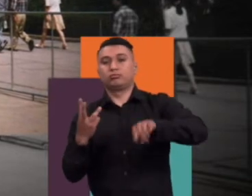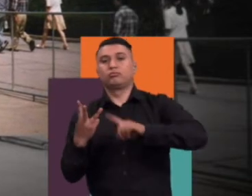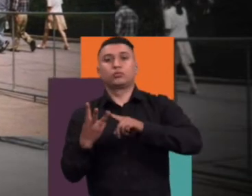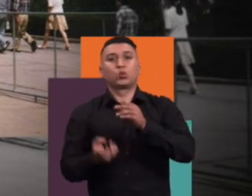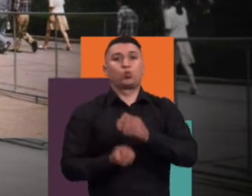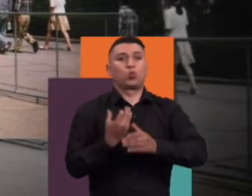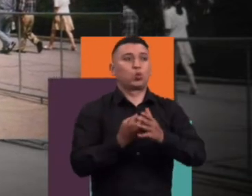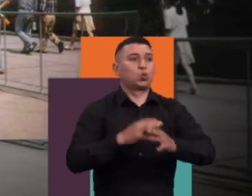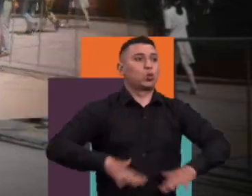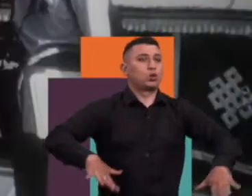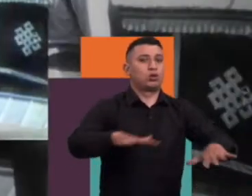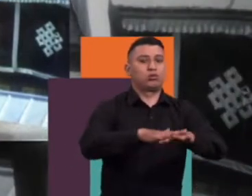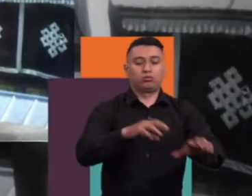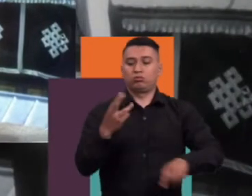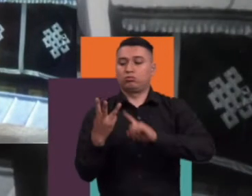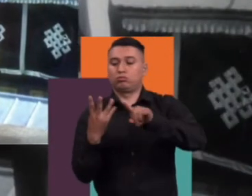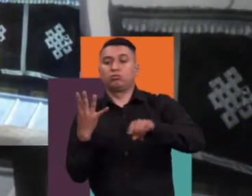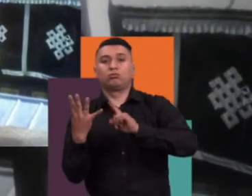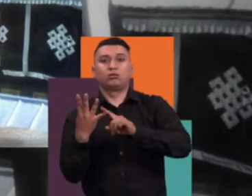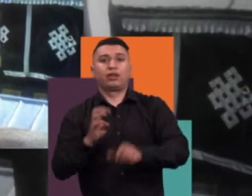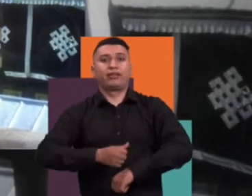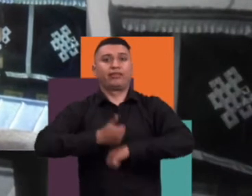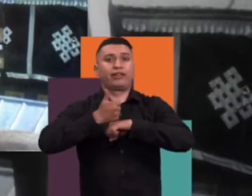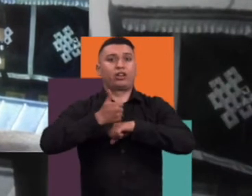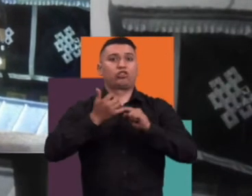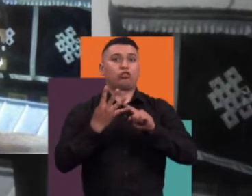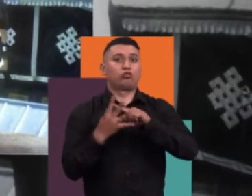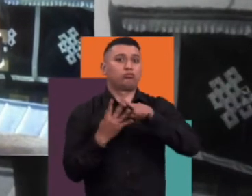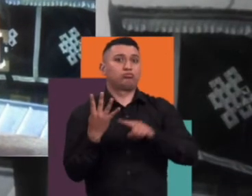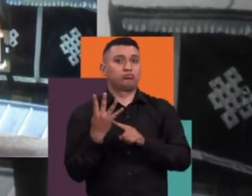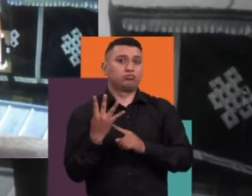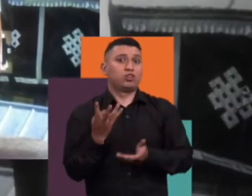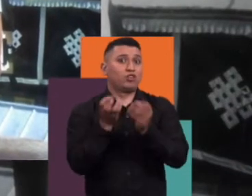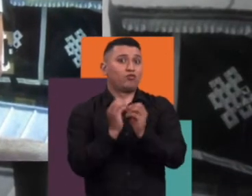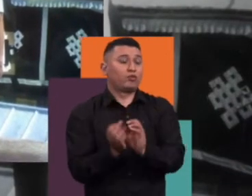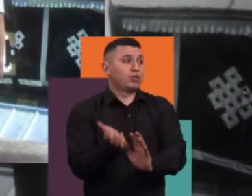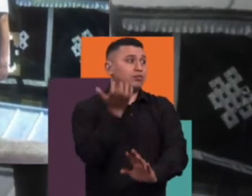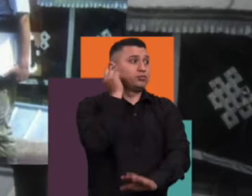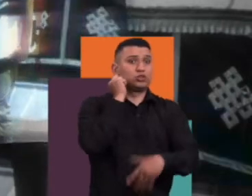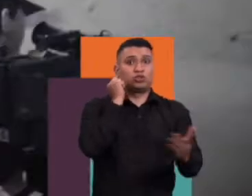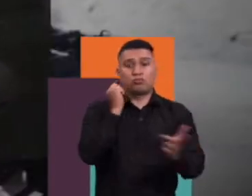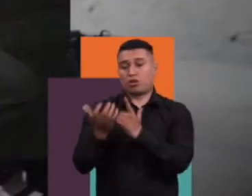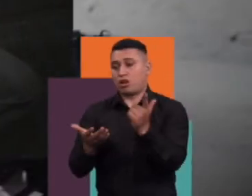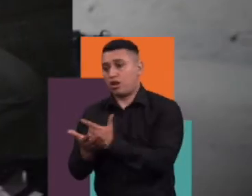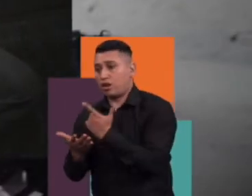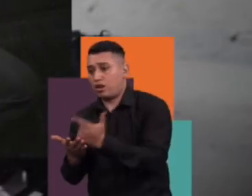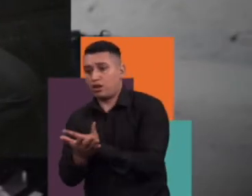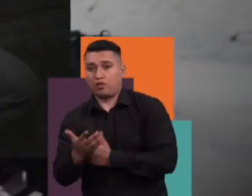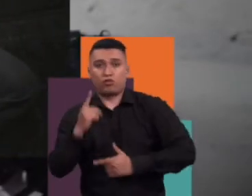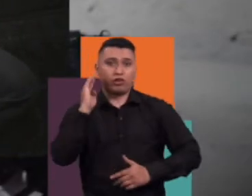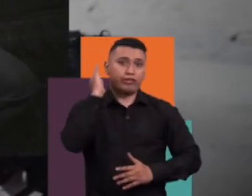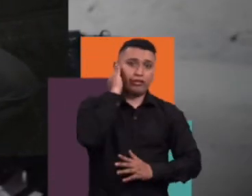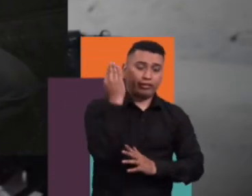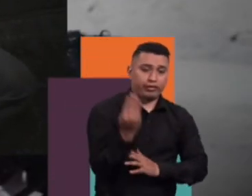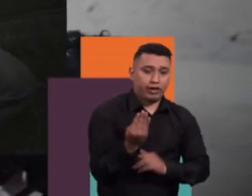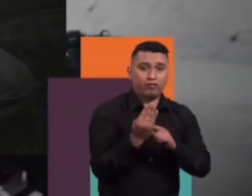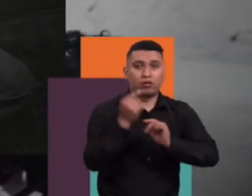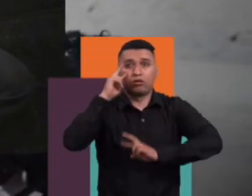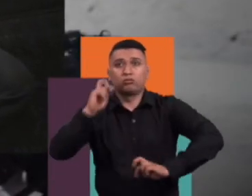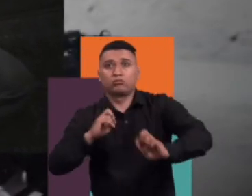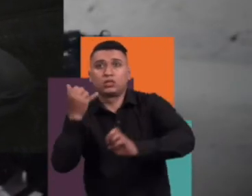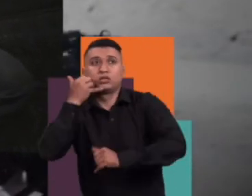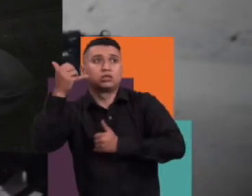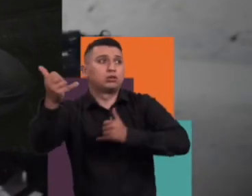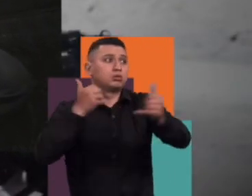un productor de campo y el director. Entonces era un trabajo netamente de investigación a la antigua, con teléfono, con libros, investigando y preguntando. A nivel de